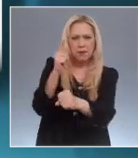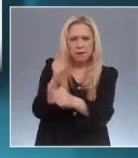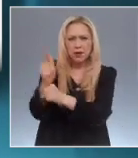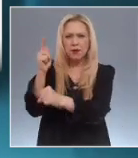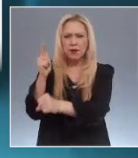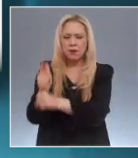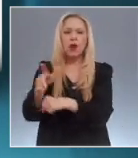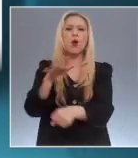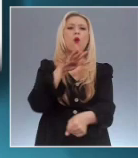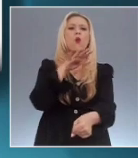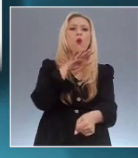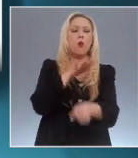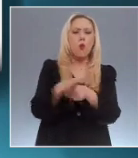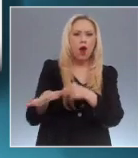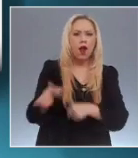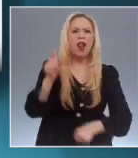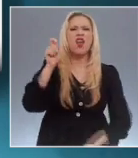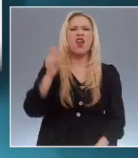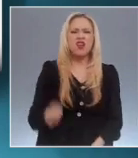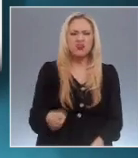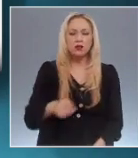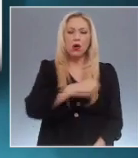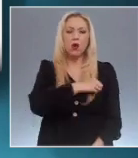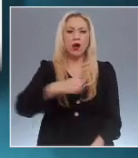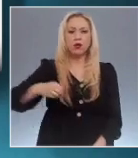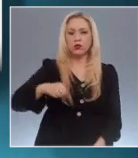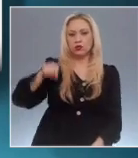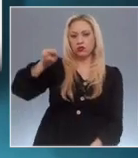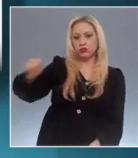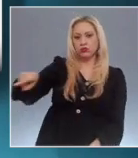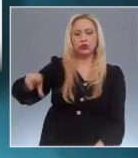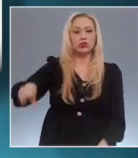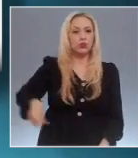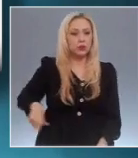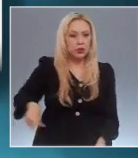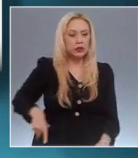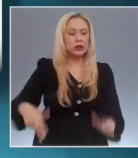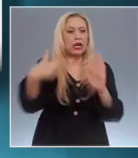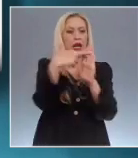cómo se traducen en reglas específicas y cómo esas reglas tratamos de llevarlas a indicadores.